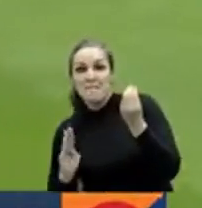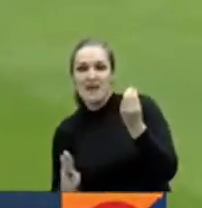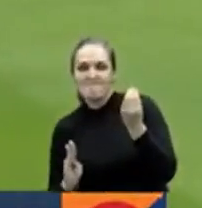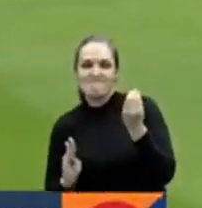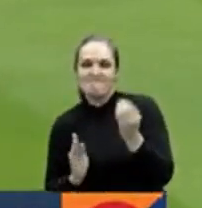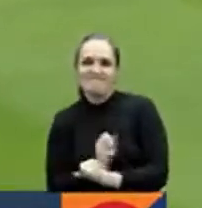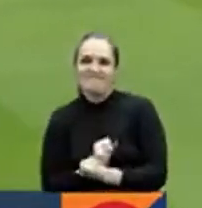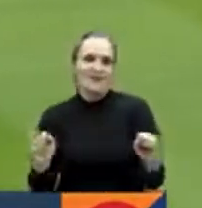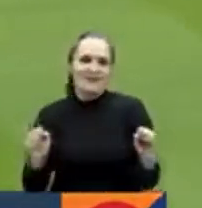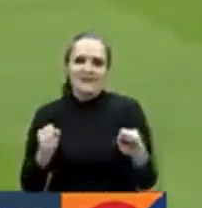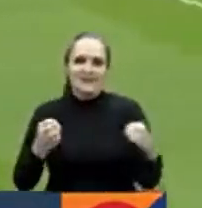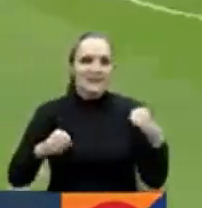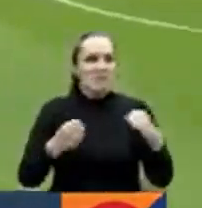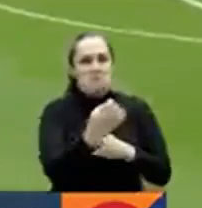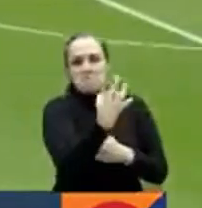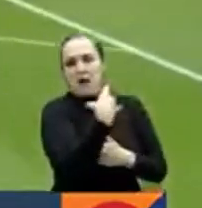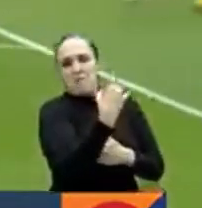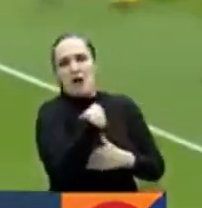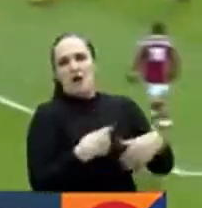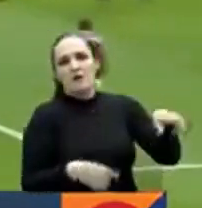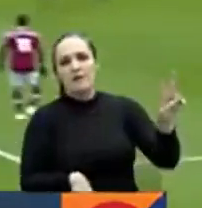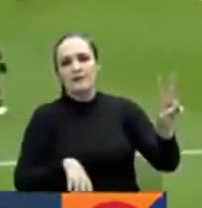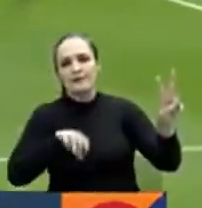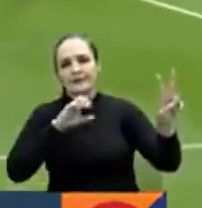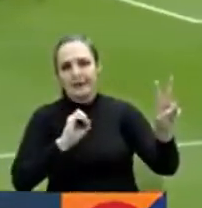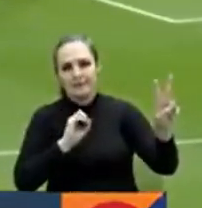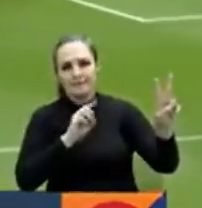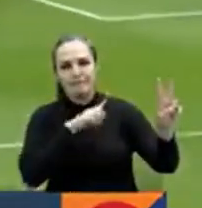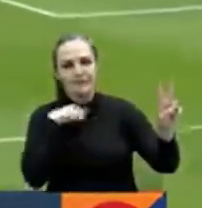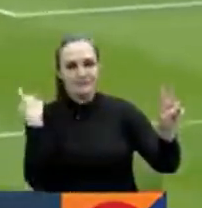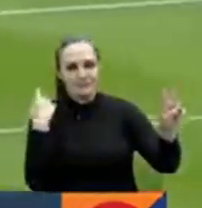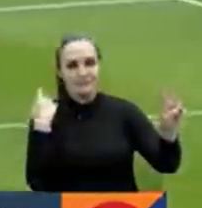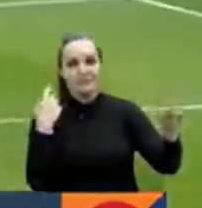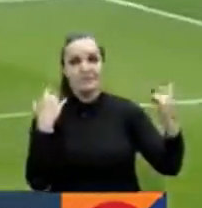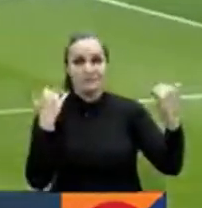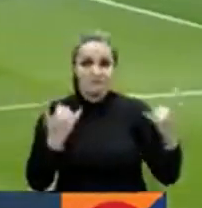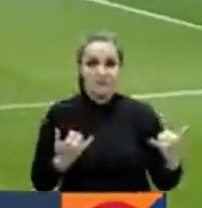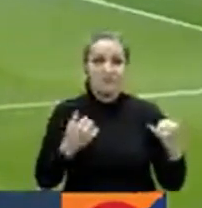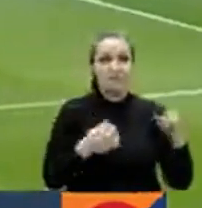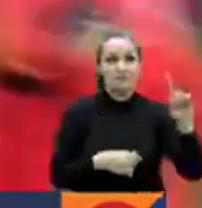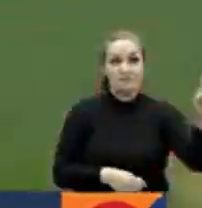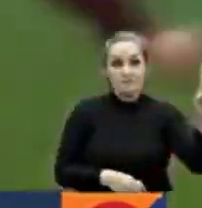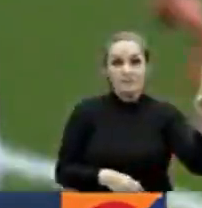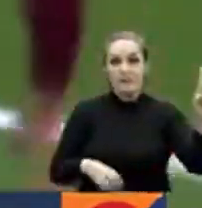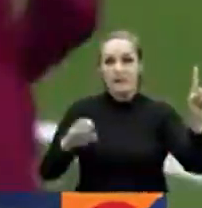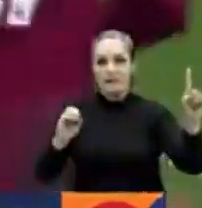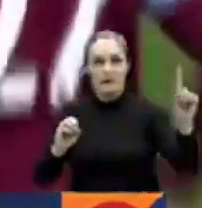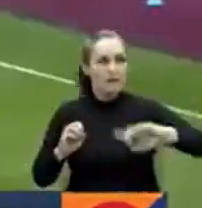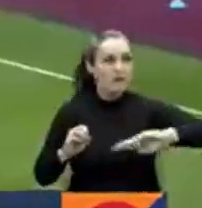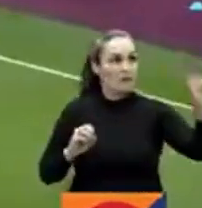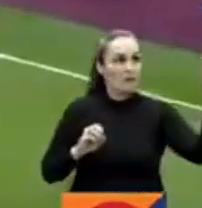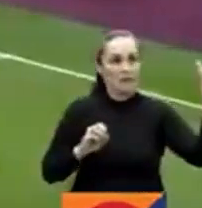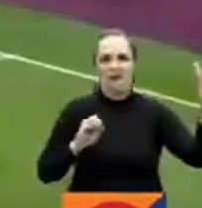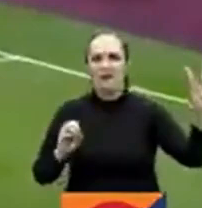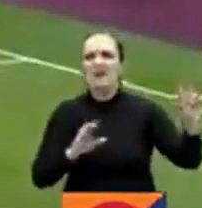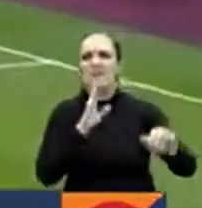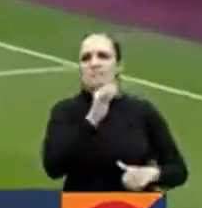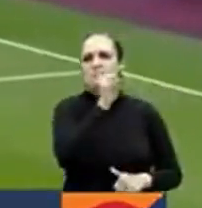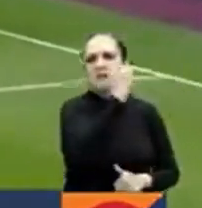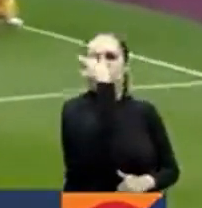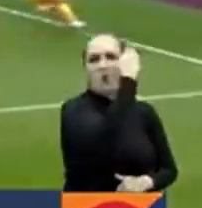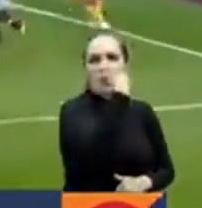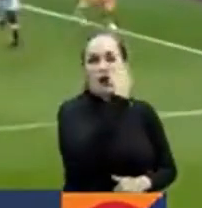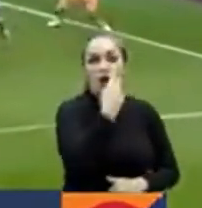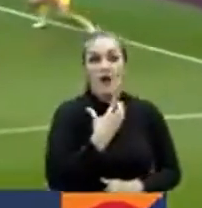el colombiano en la derrota de su equipo 2 a 0 ante los locales. Harold Bowen marcó los dos goles del West Ham. Everton es